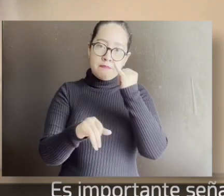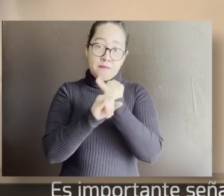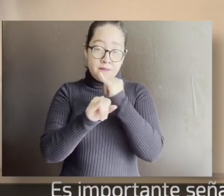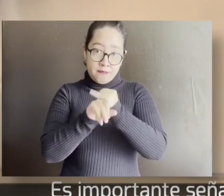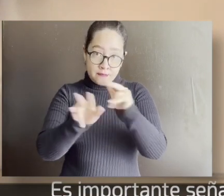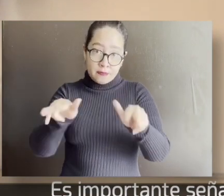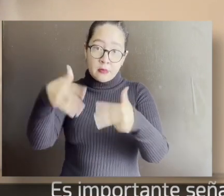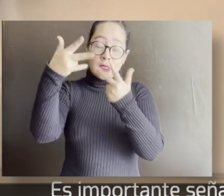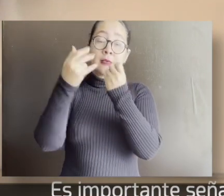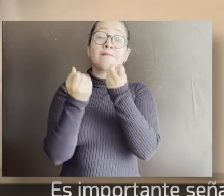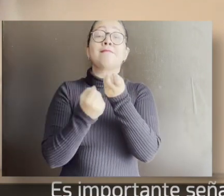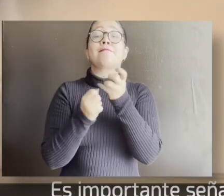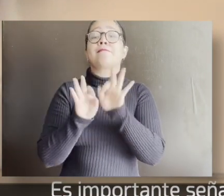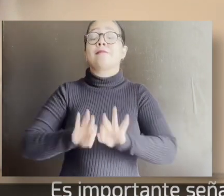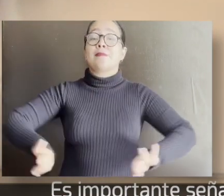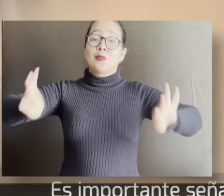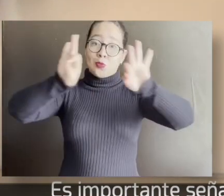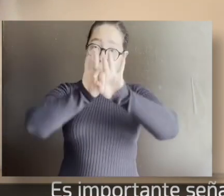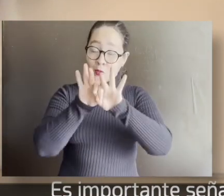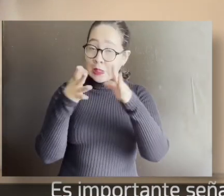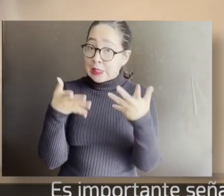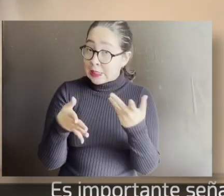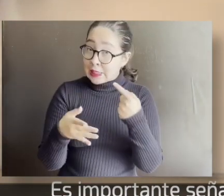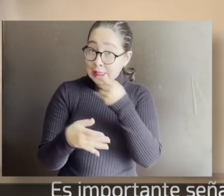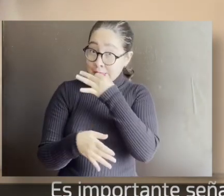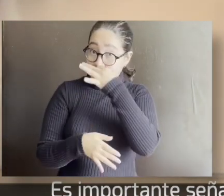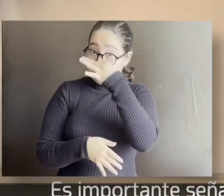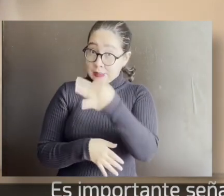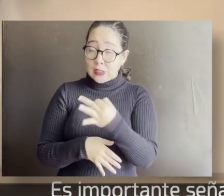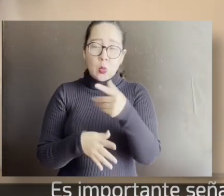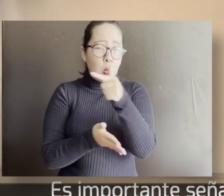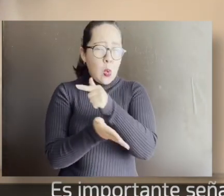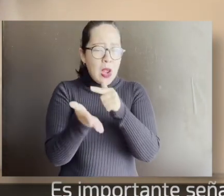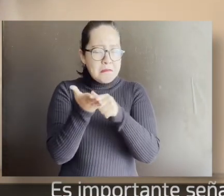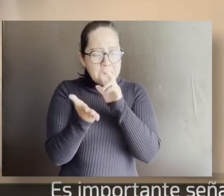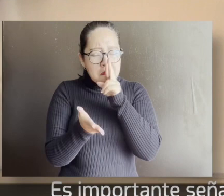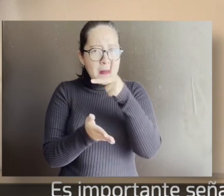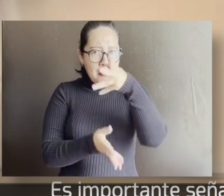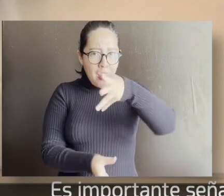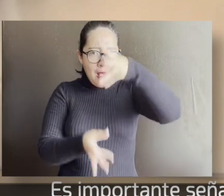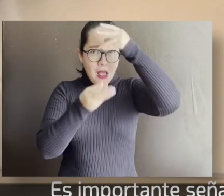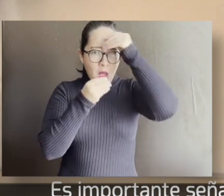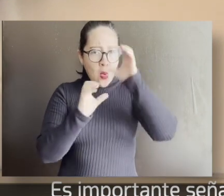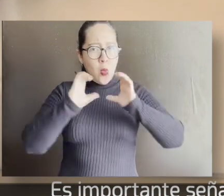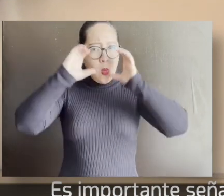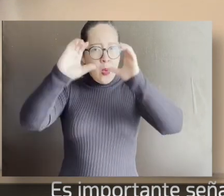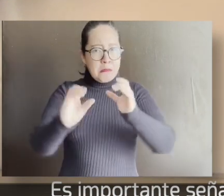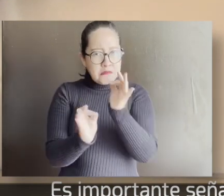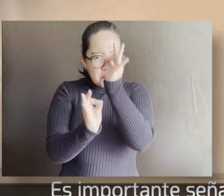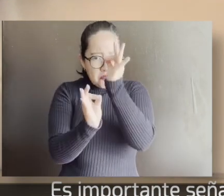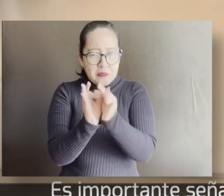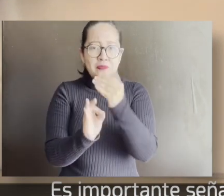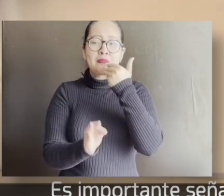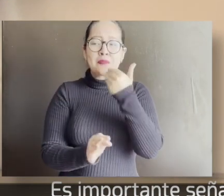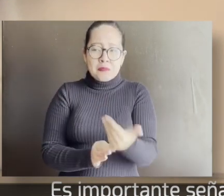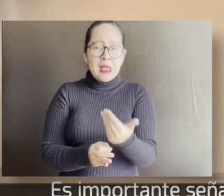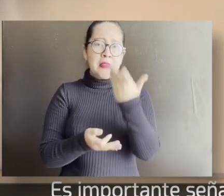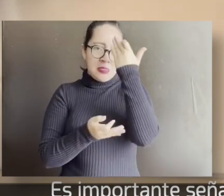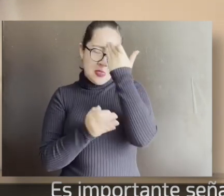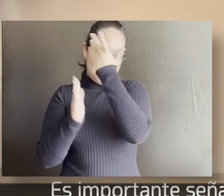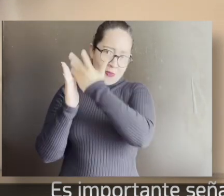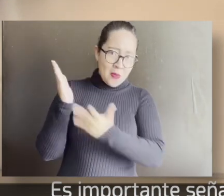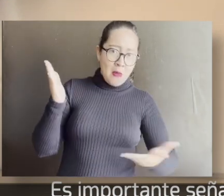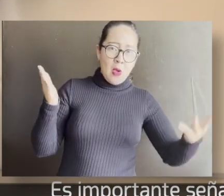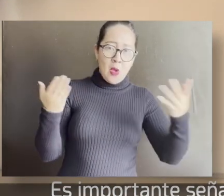señalar que el mejor lugar que podemos tener para aprender a cuidarnos correctamente durante esta